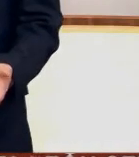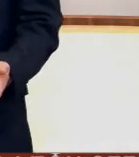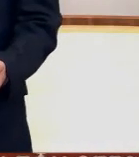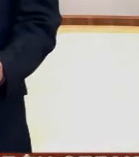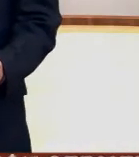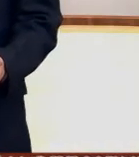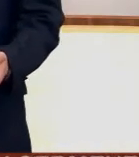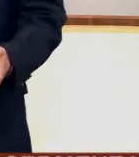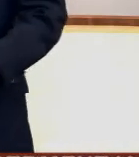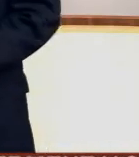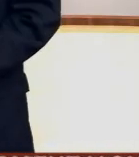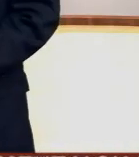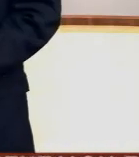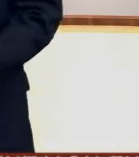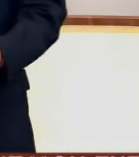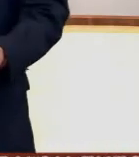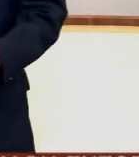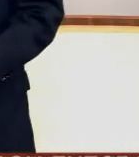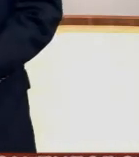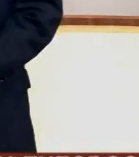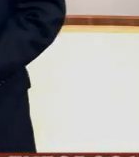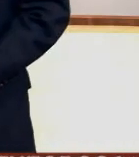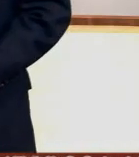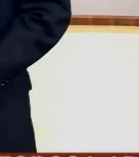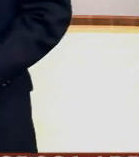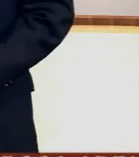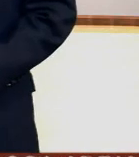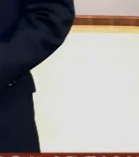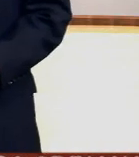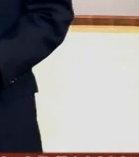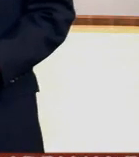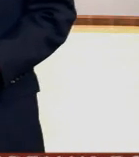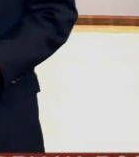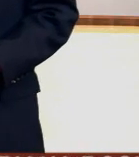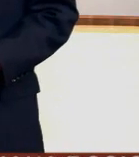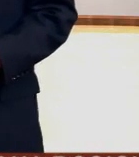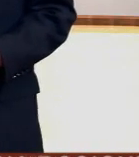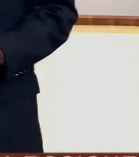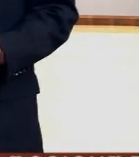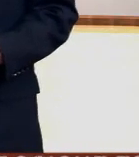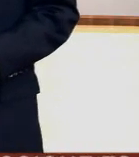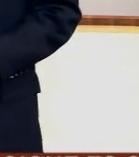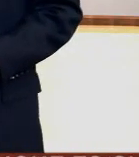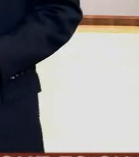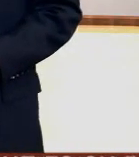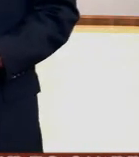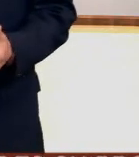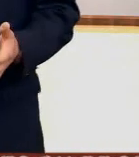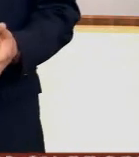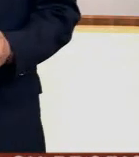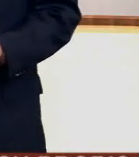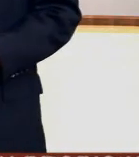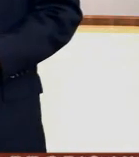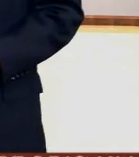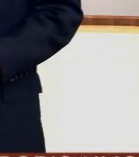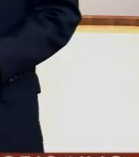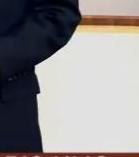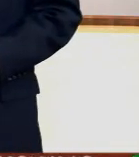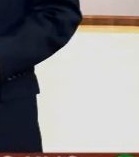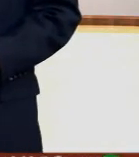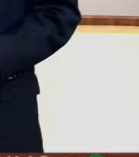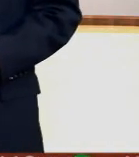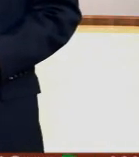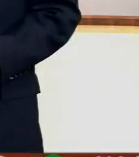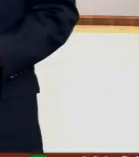Gracias Buen lunes a todos Tener casa propias de las metas personales e inversiones más importantes en la vida Para hacer realidad ese sueño